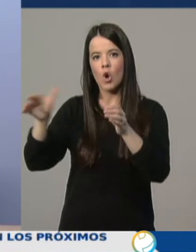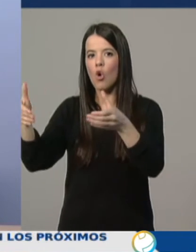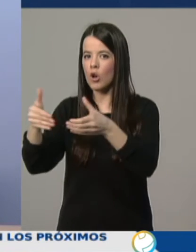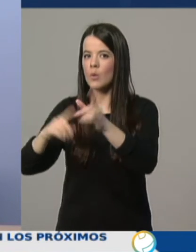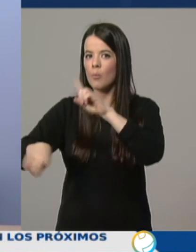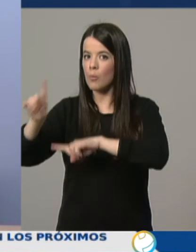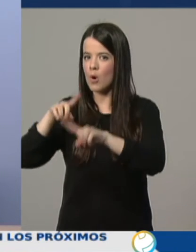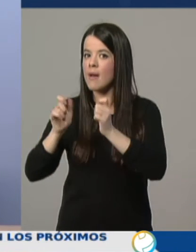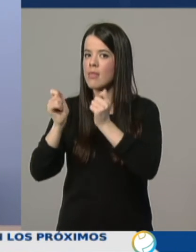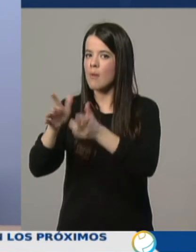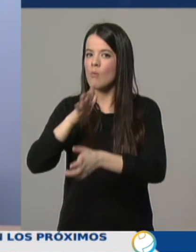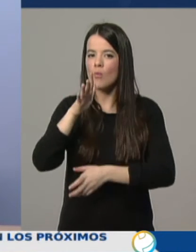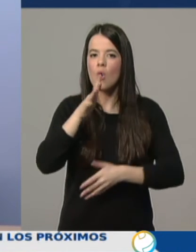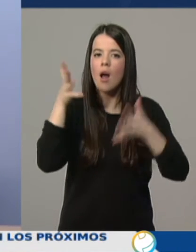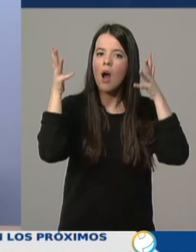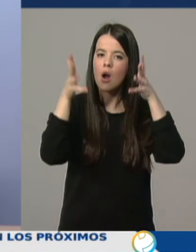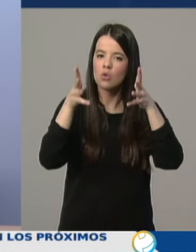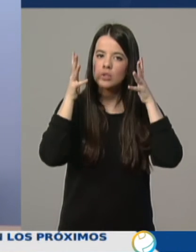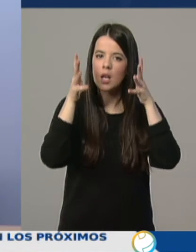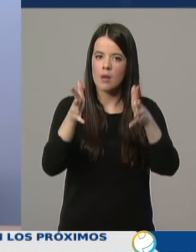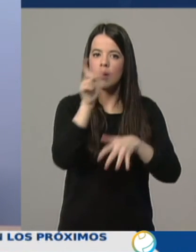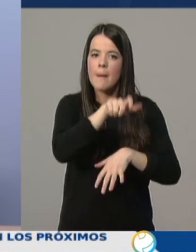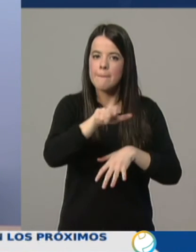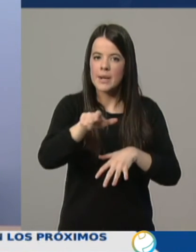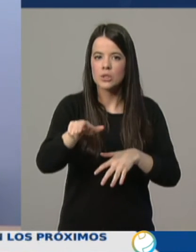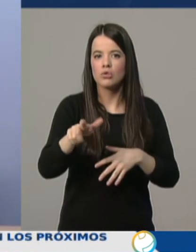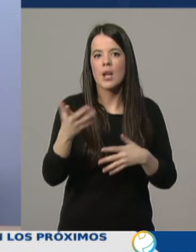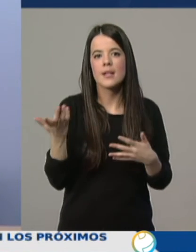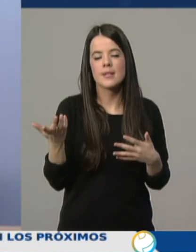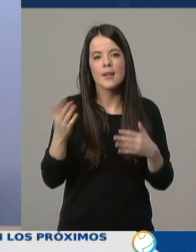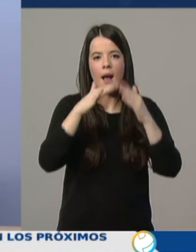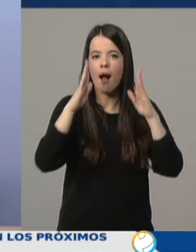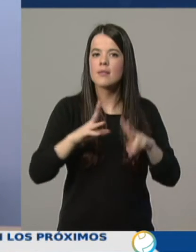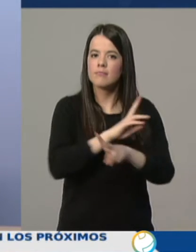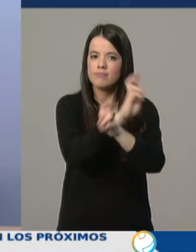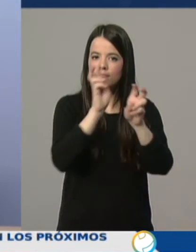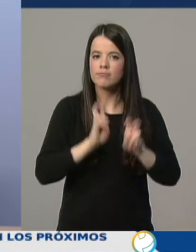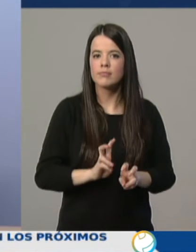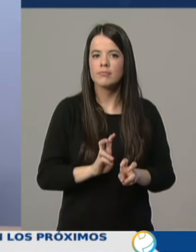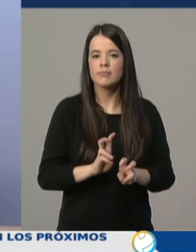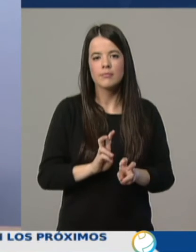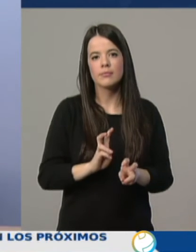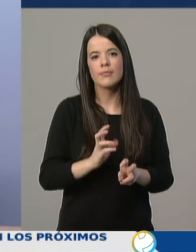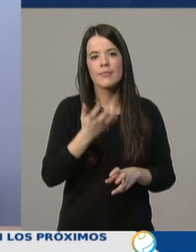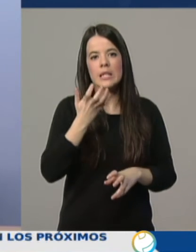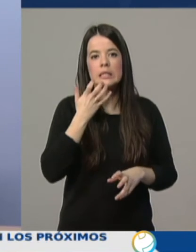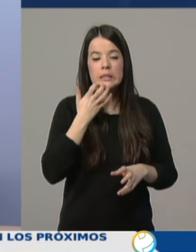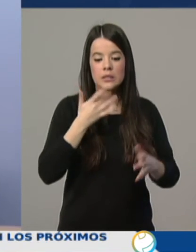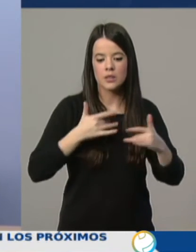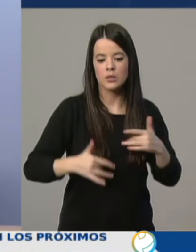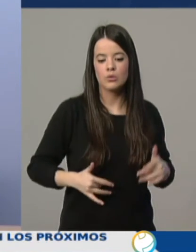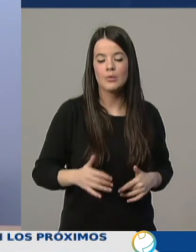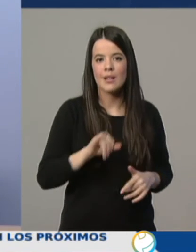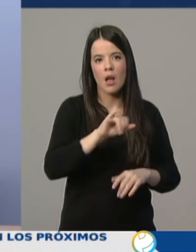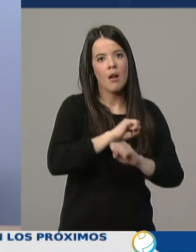estamos recomendando que las personas nos quedemos en casa, evidentemente si tenemos síntomas, pero